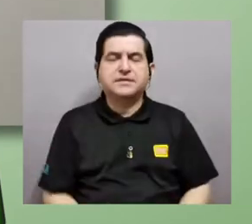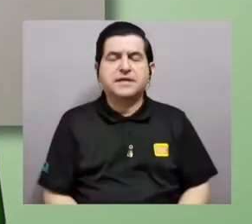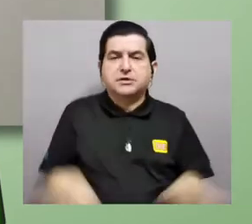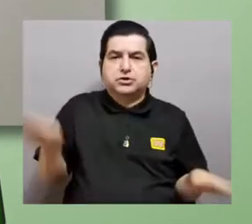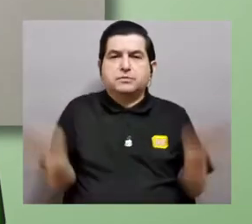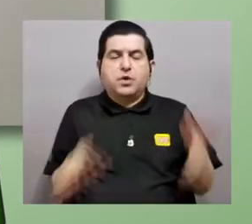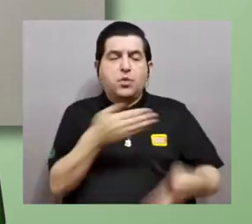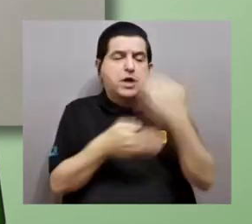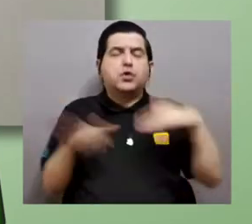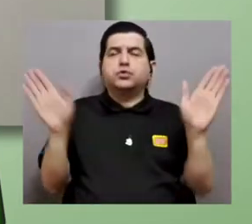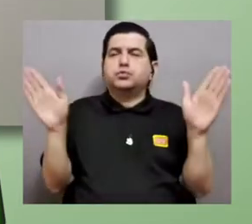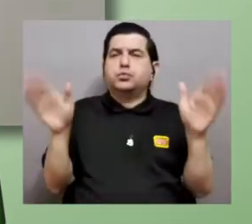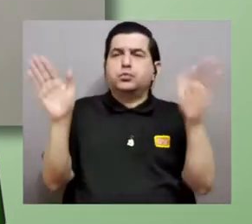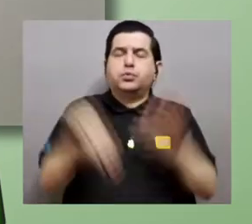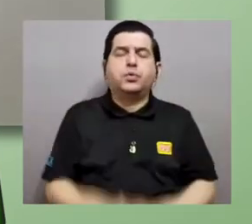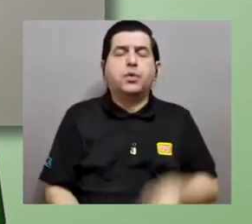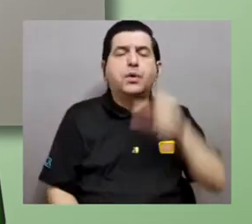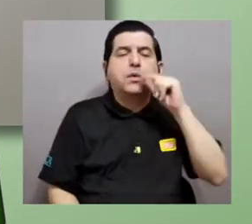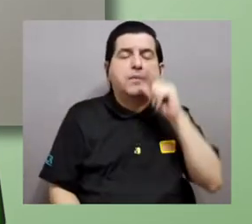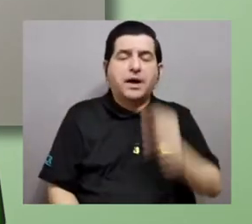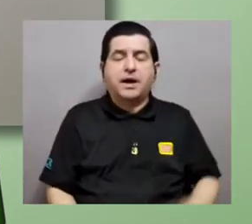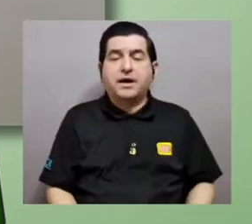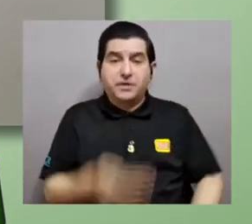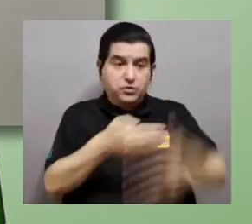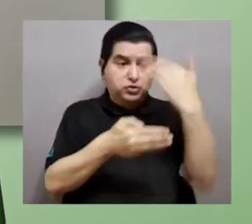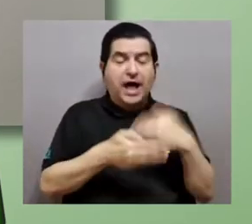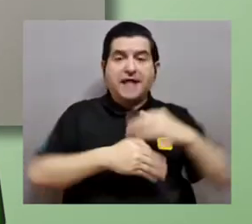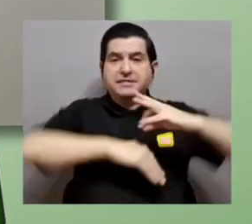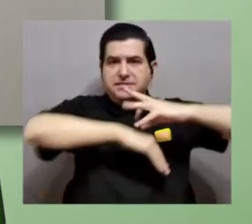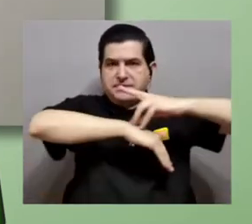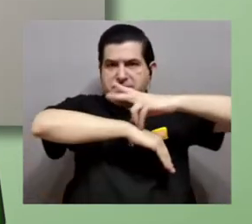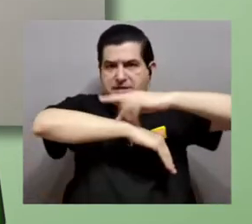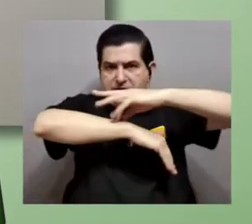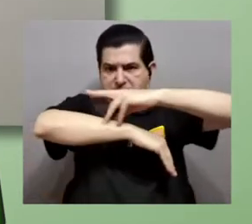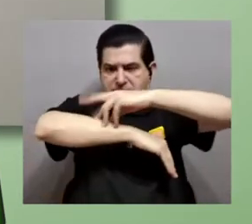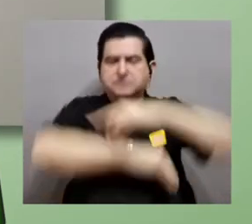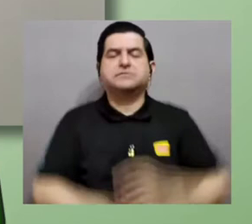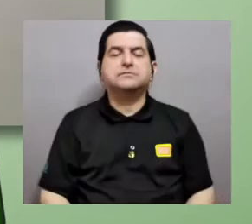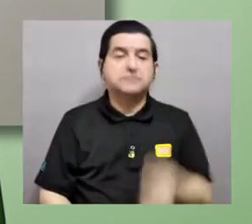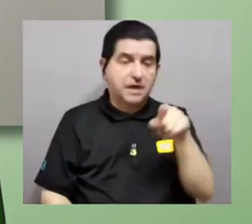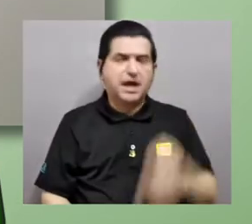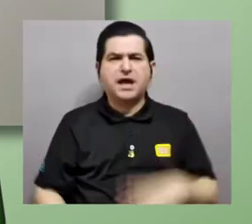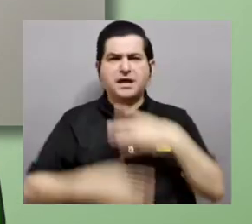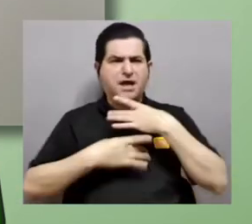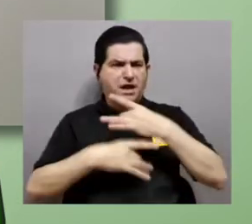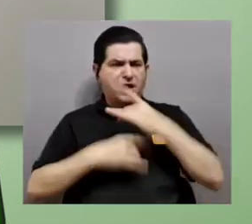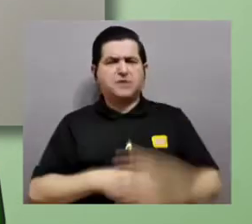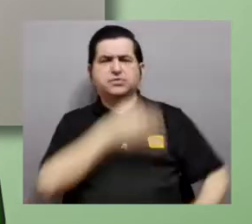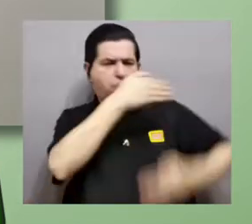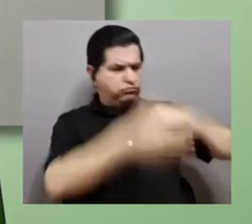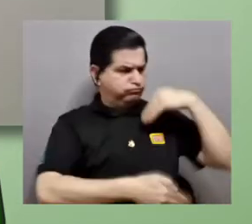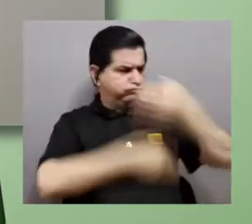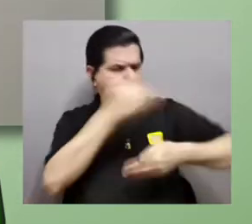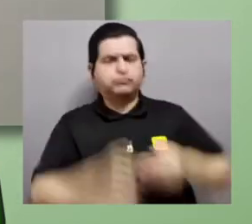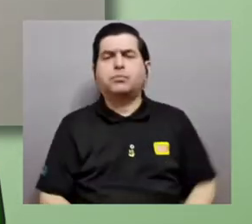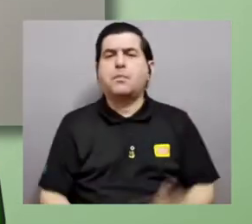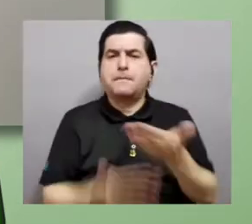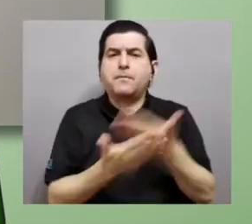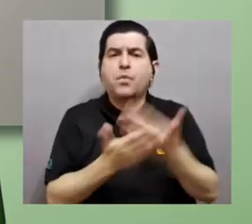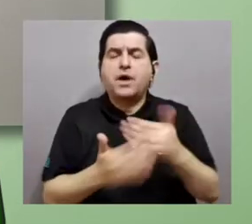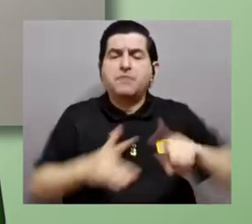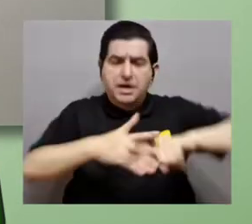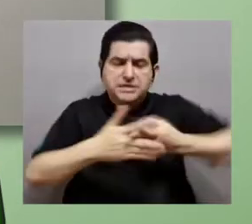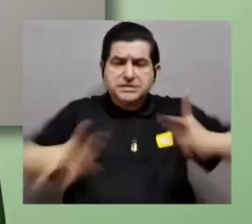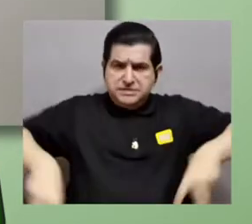pingüinos antes volaban e inclusive las aves evolucionaron de los dinosaurios. Muchas de estas curiosidades de la evolución y